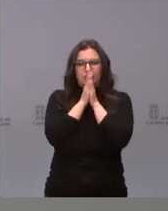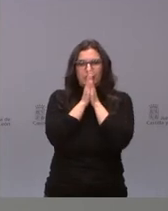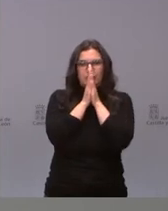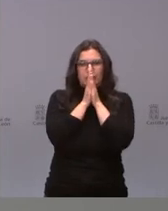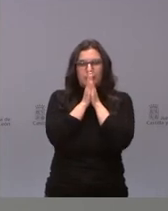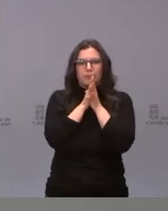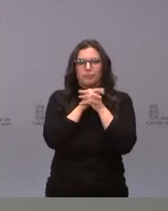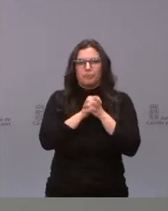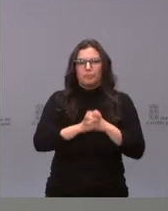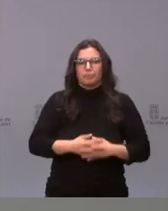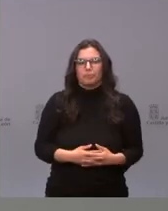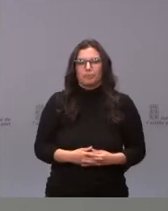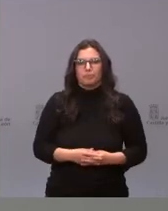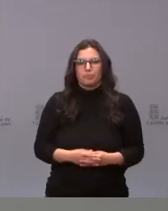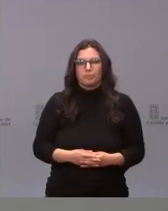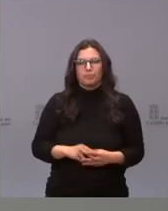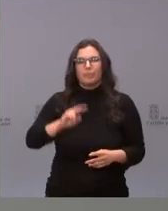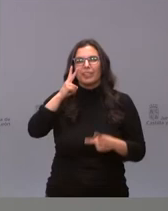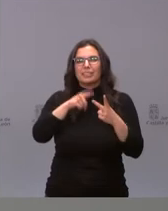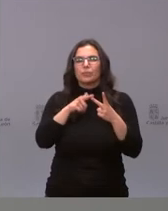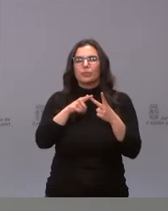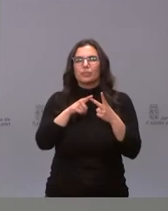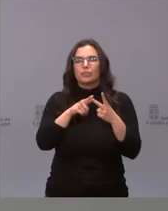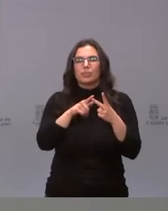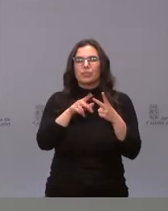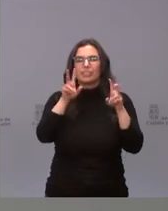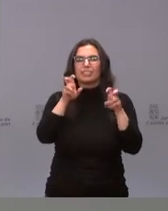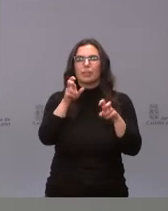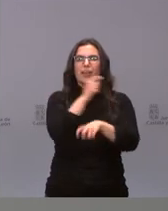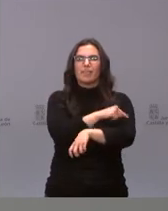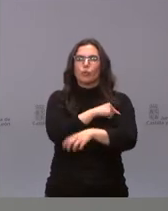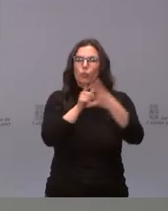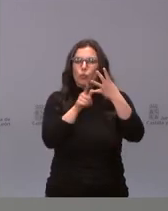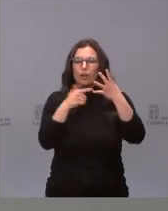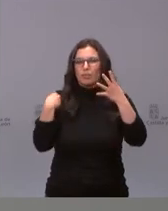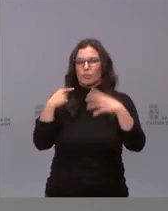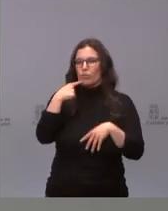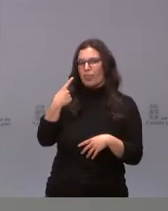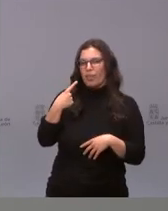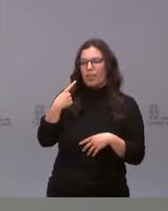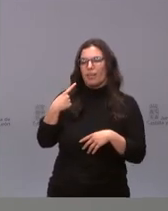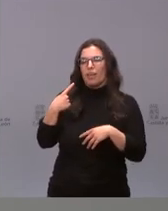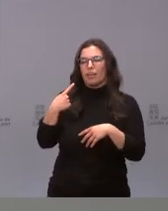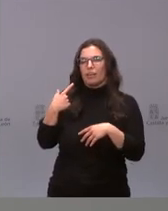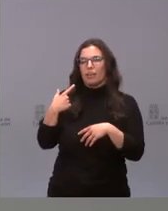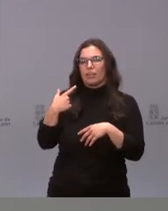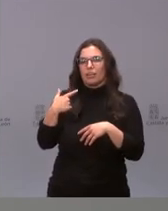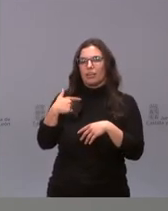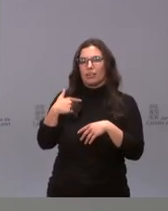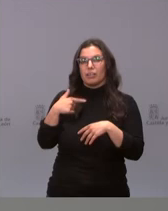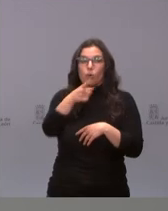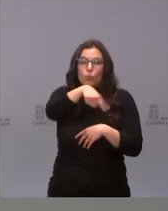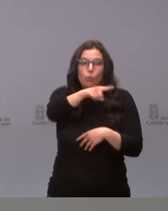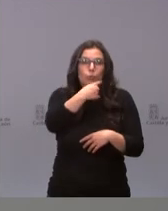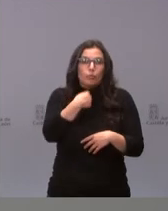Sí, la pregunta segunda era sobre la vacuna de Janssen. El anuncio que ha hecho, que ustedes nos